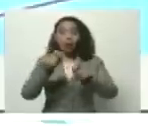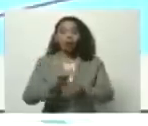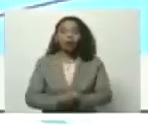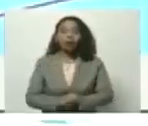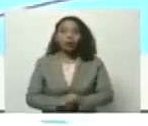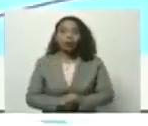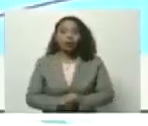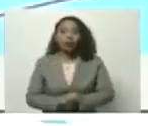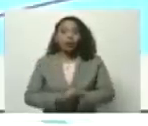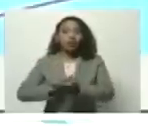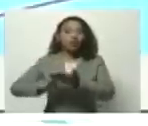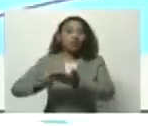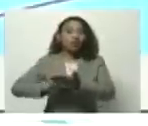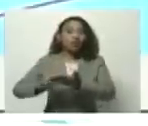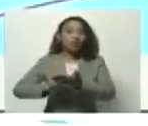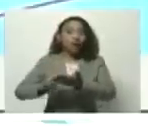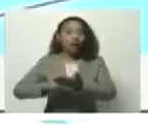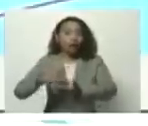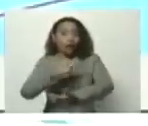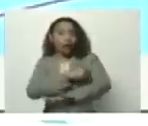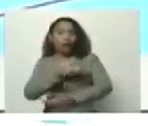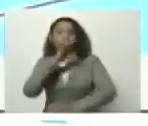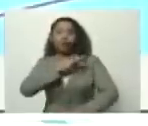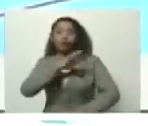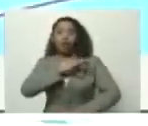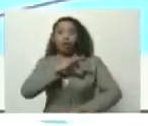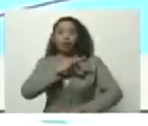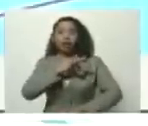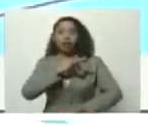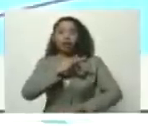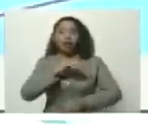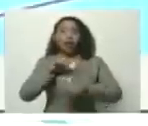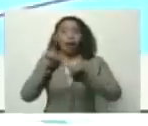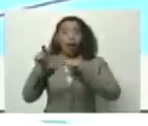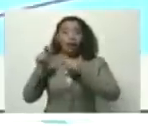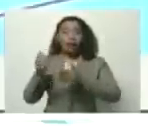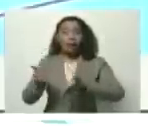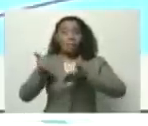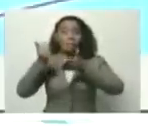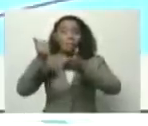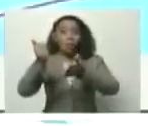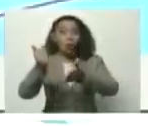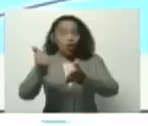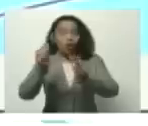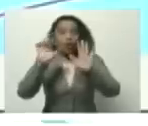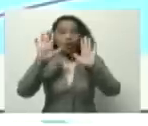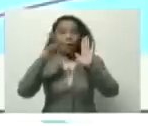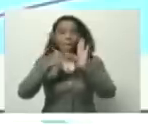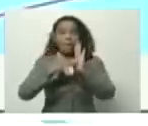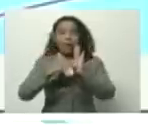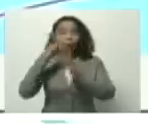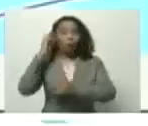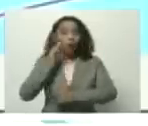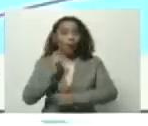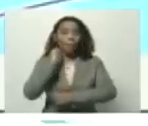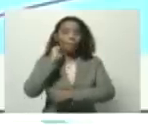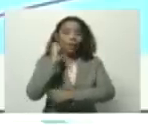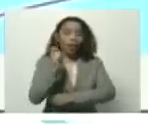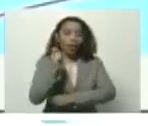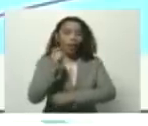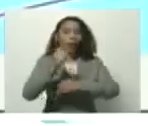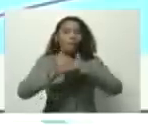sanar la herida social. Así que este bono de 10 mil bolívares se va a pagar en tramos